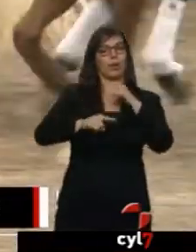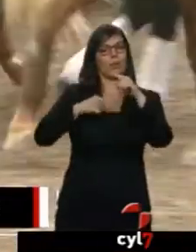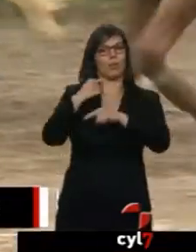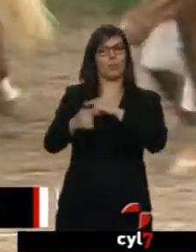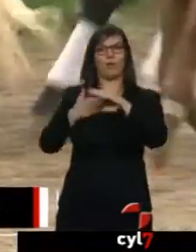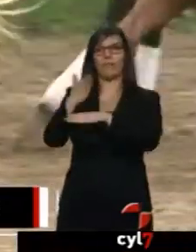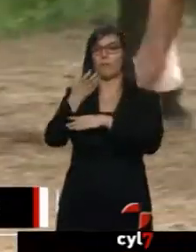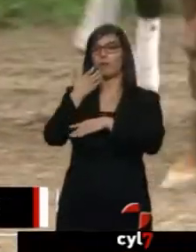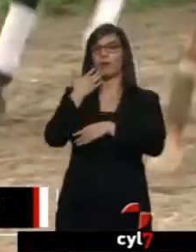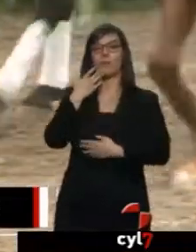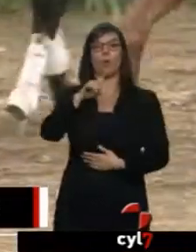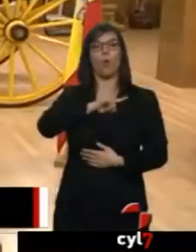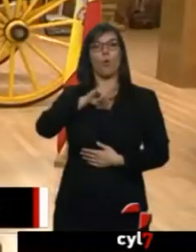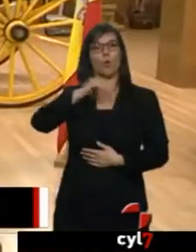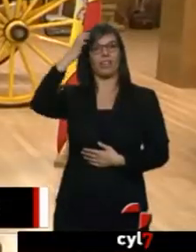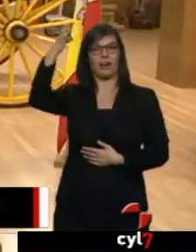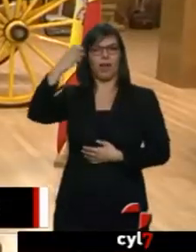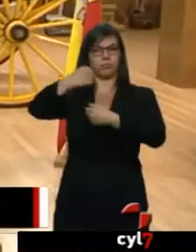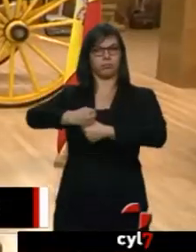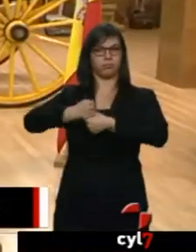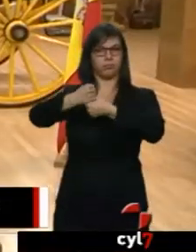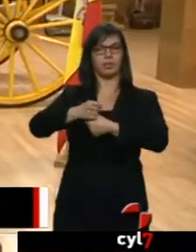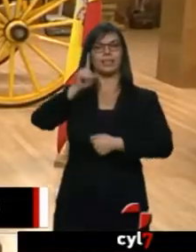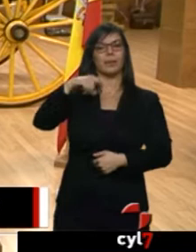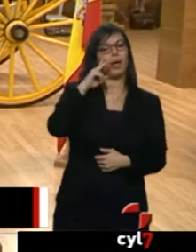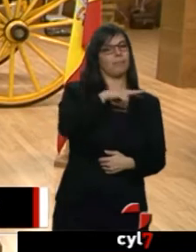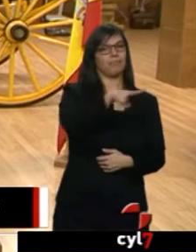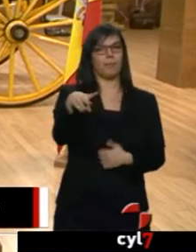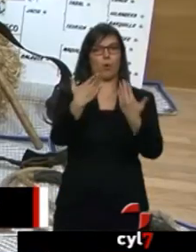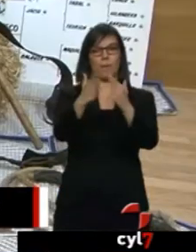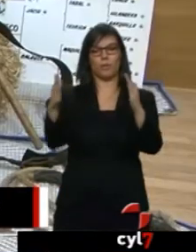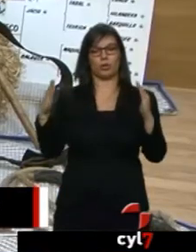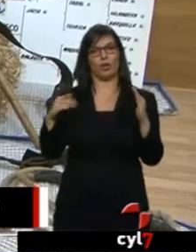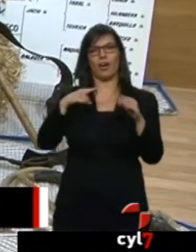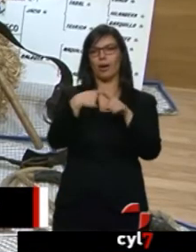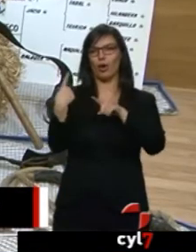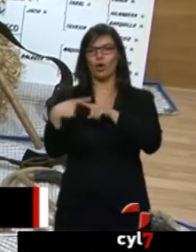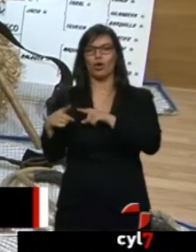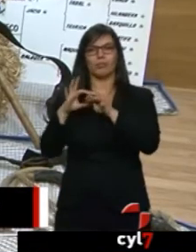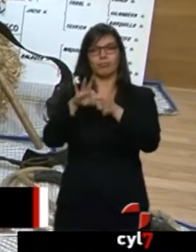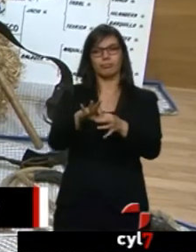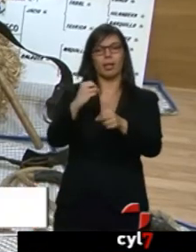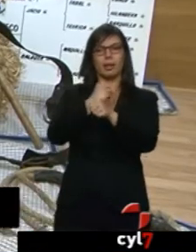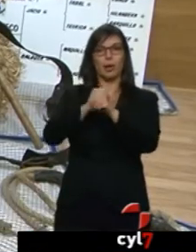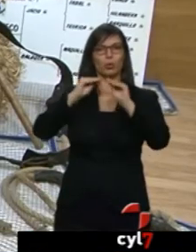ejemplo. Además, recorreremos la exposición que alberga objetos sobre su labor y su historia.